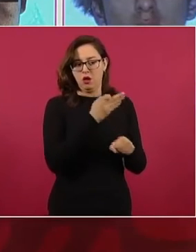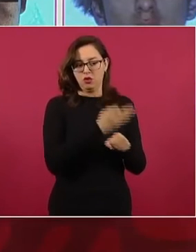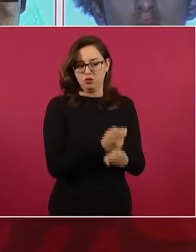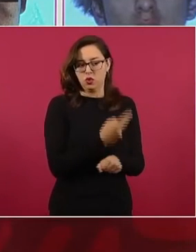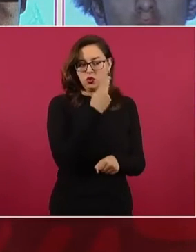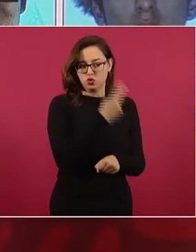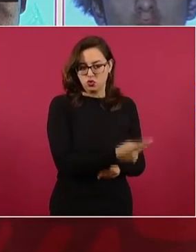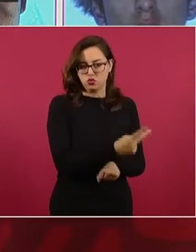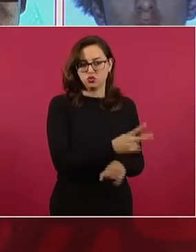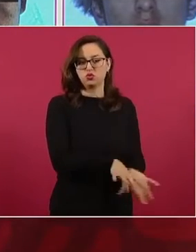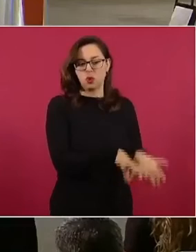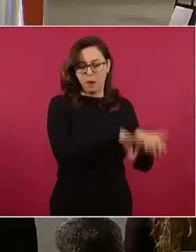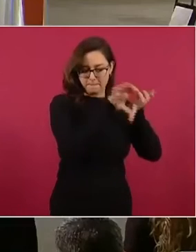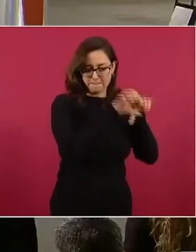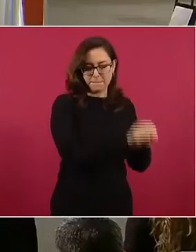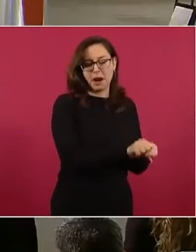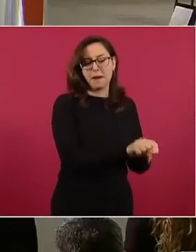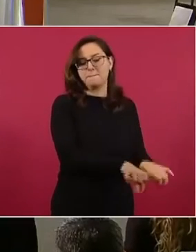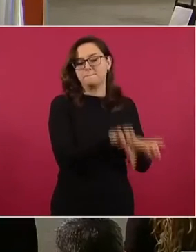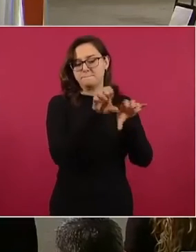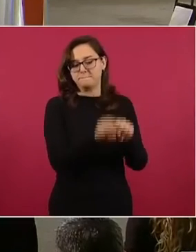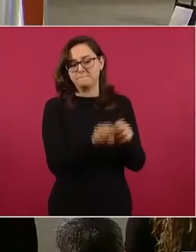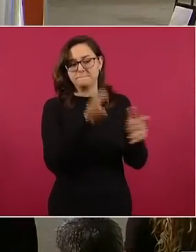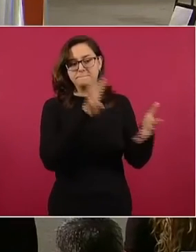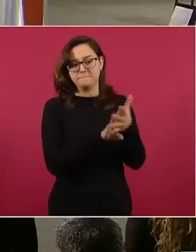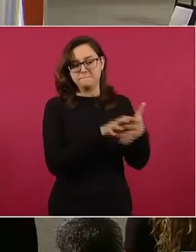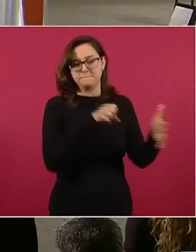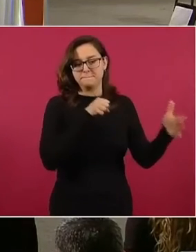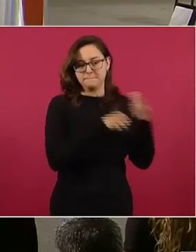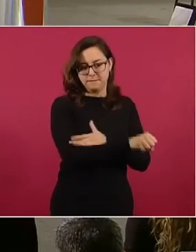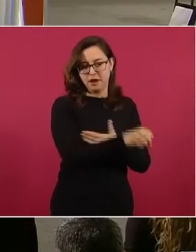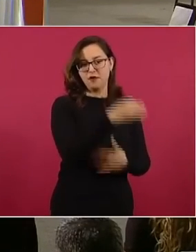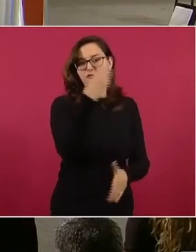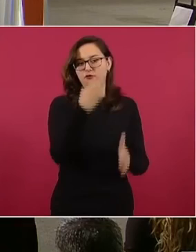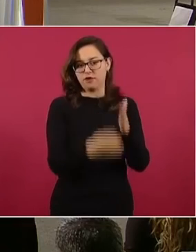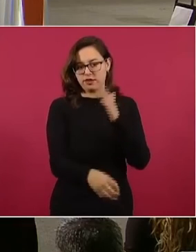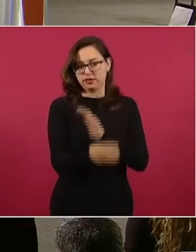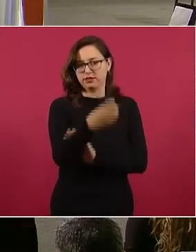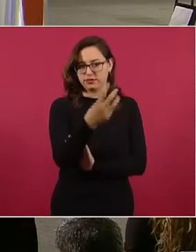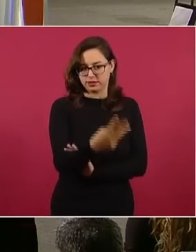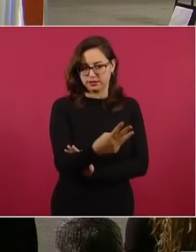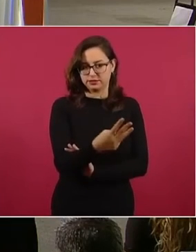de las cinco ya se ejecutaron y cumplimentaron dos órdenes de aprehensión.